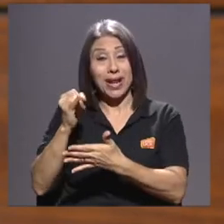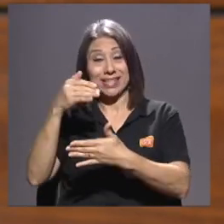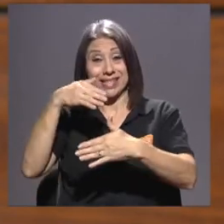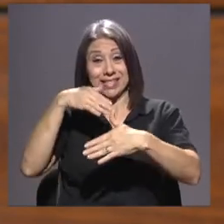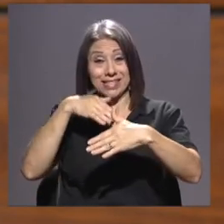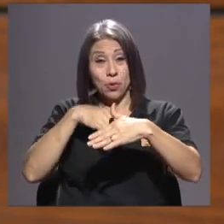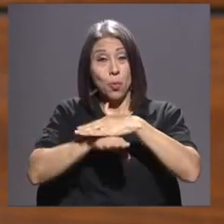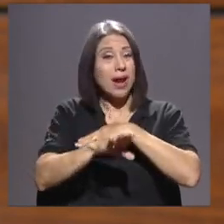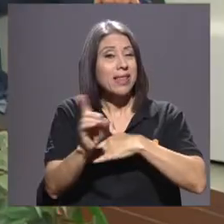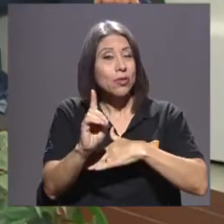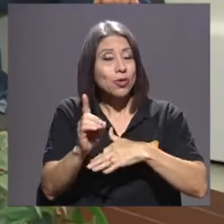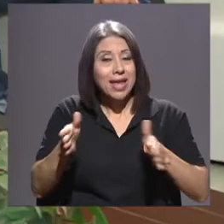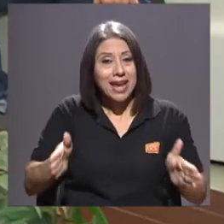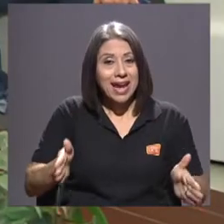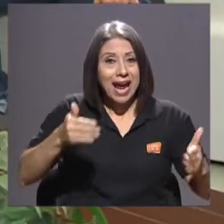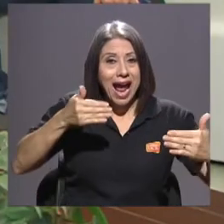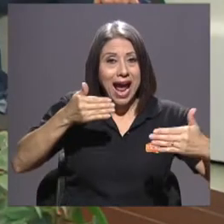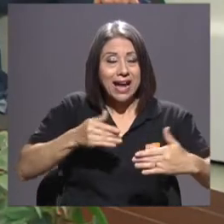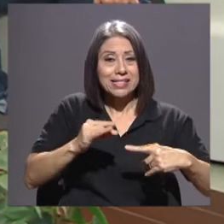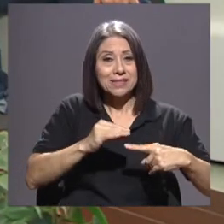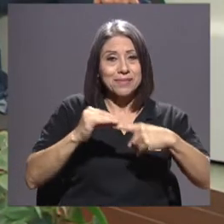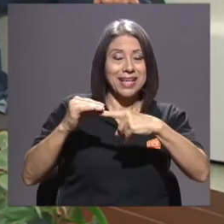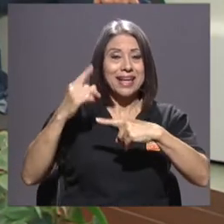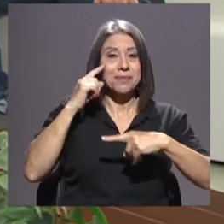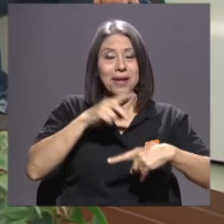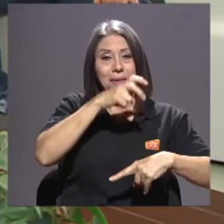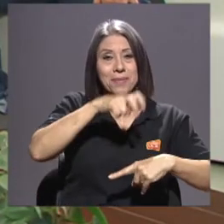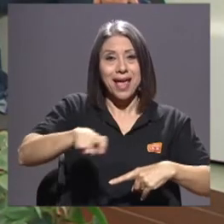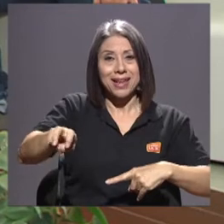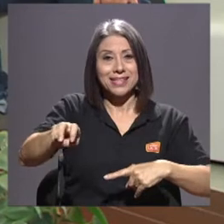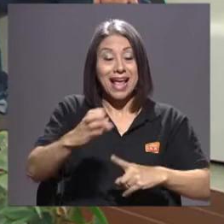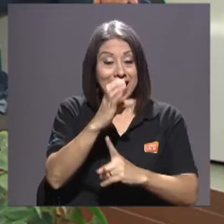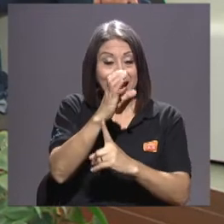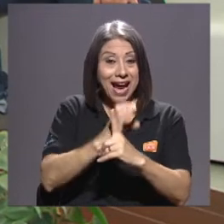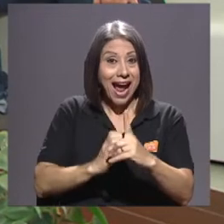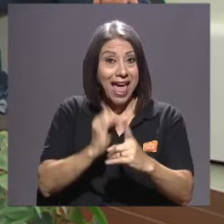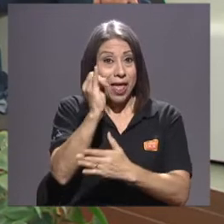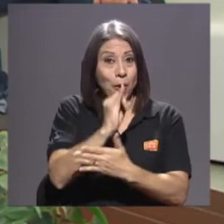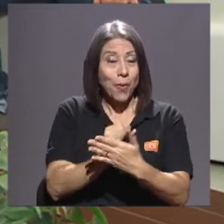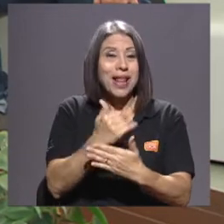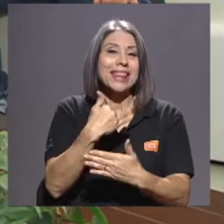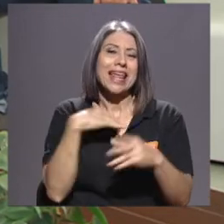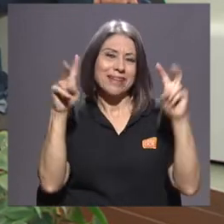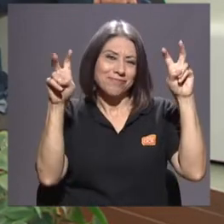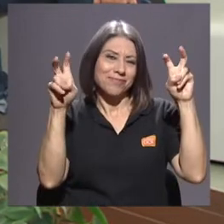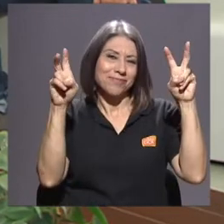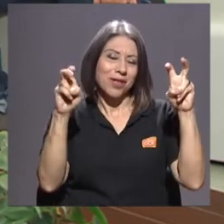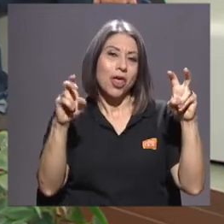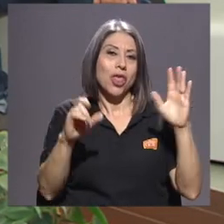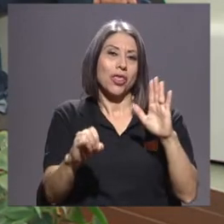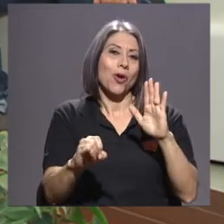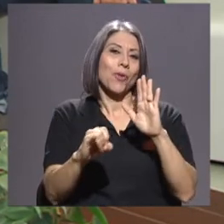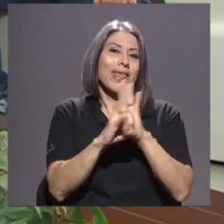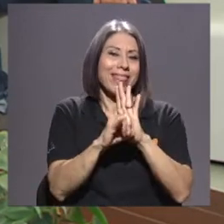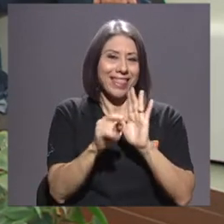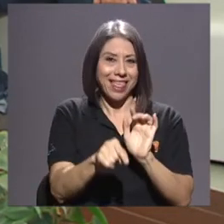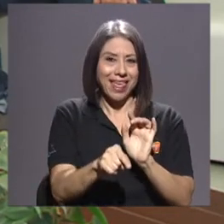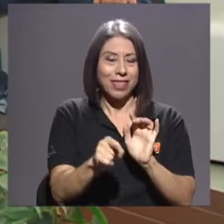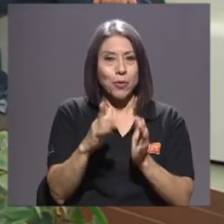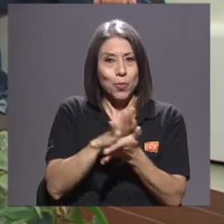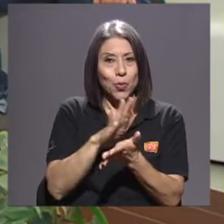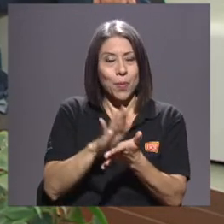para el viaje. Cada obra tiene una especie de cédula de identidad, un documento de identidad con su historia y